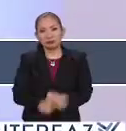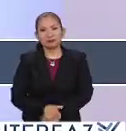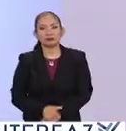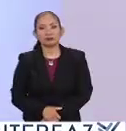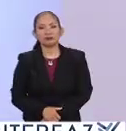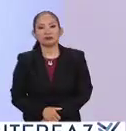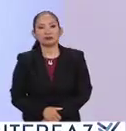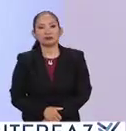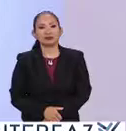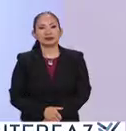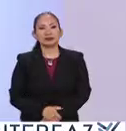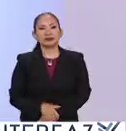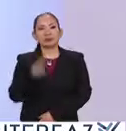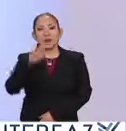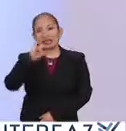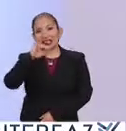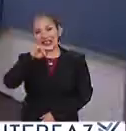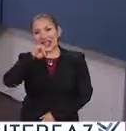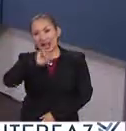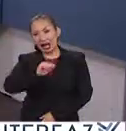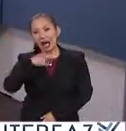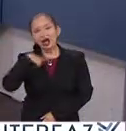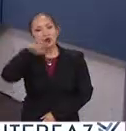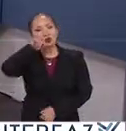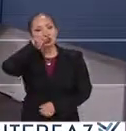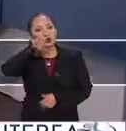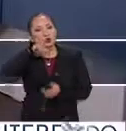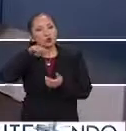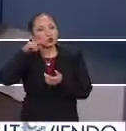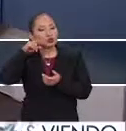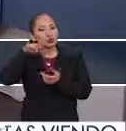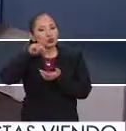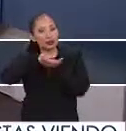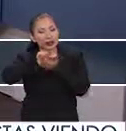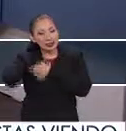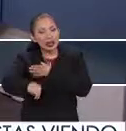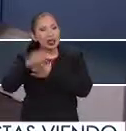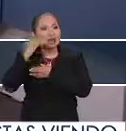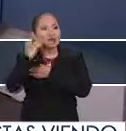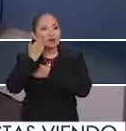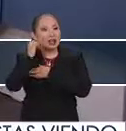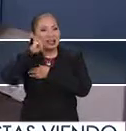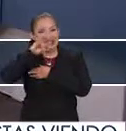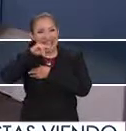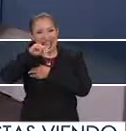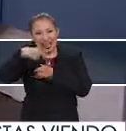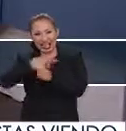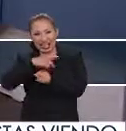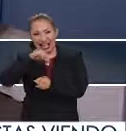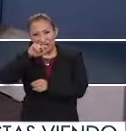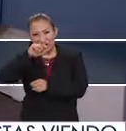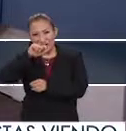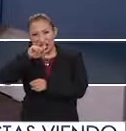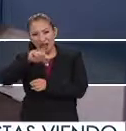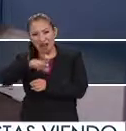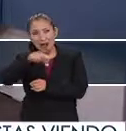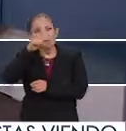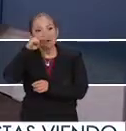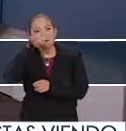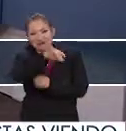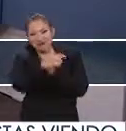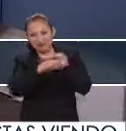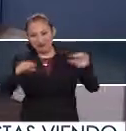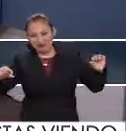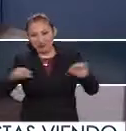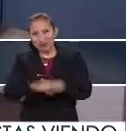.go.mx de URL INEA en Twitter también INEA MX y en Facebook también INEA Nacional. Muchísimas